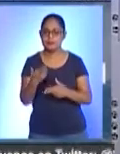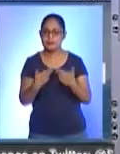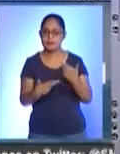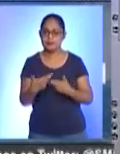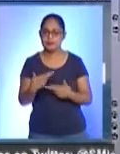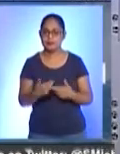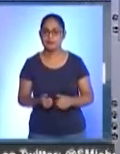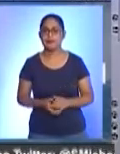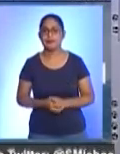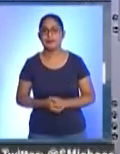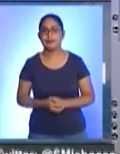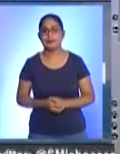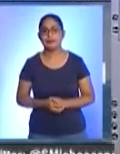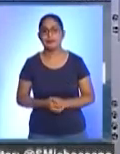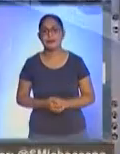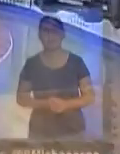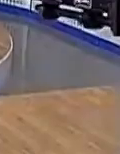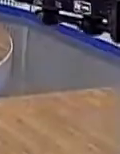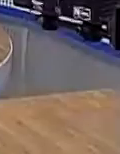regresamos con más.